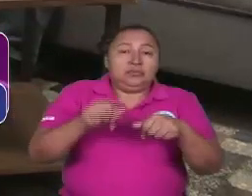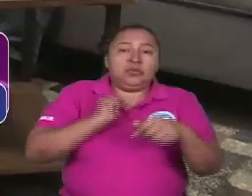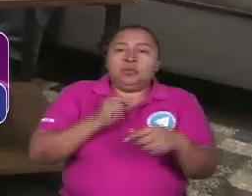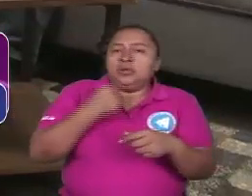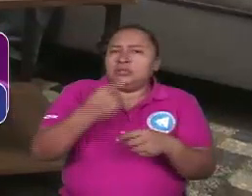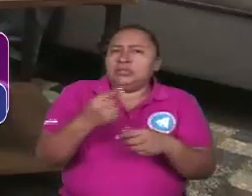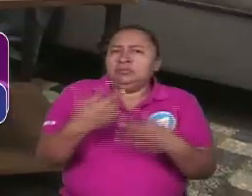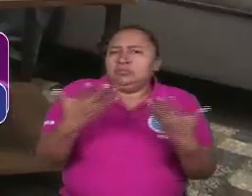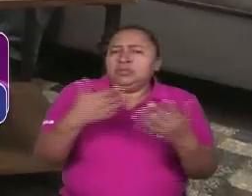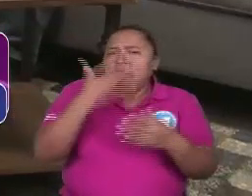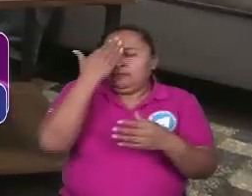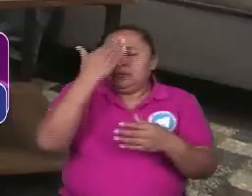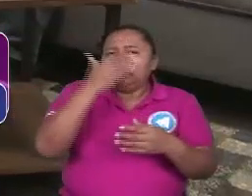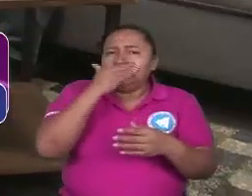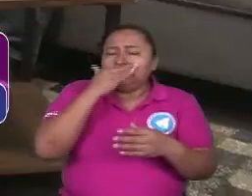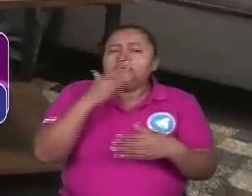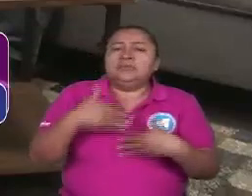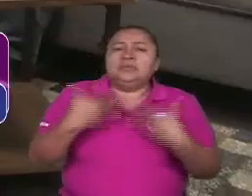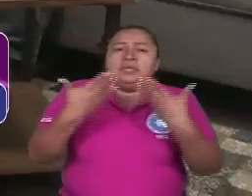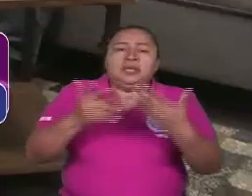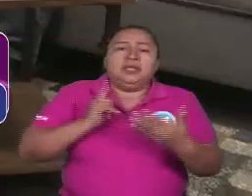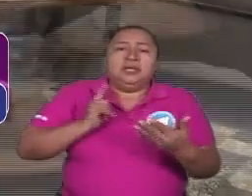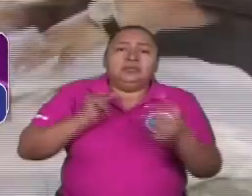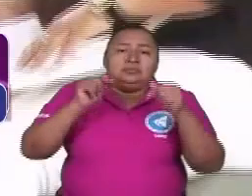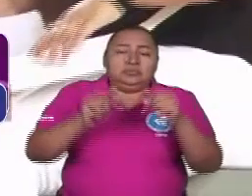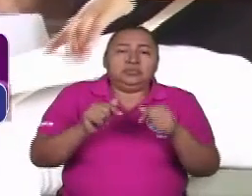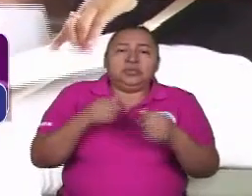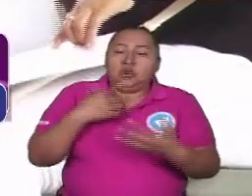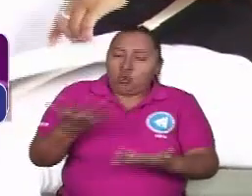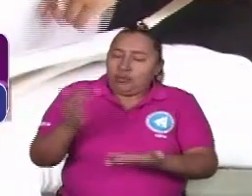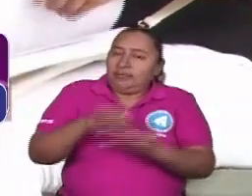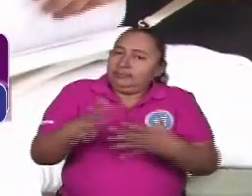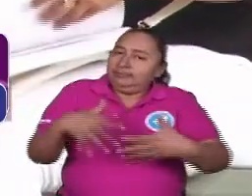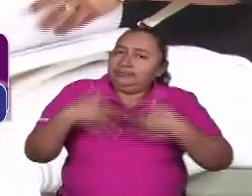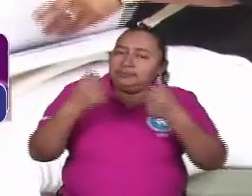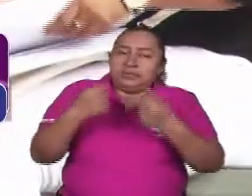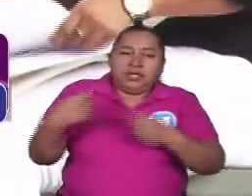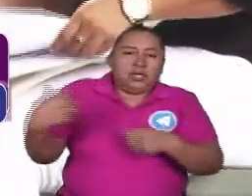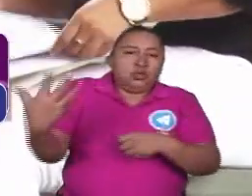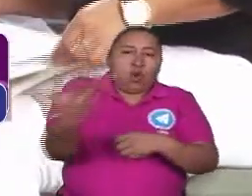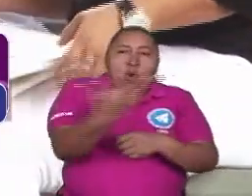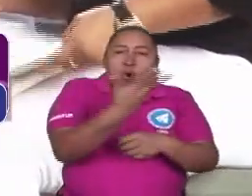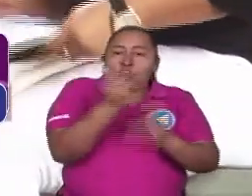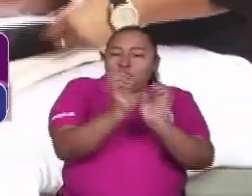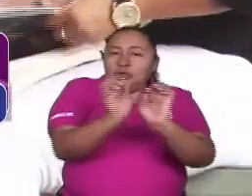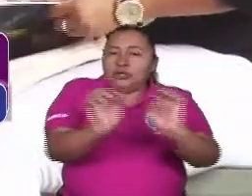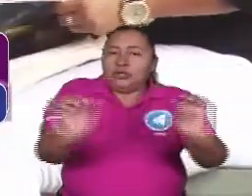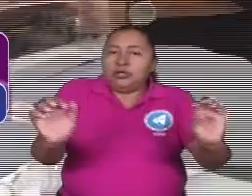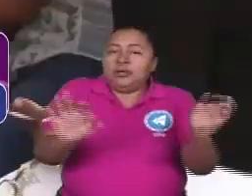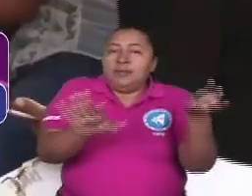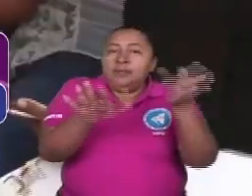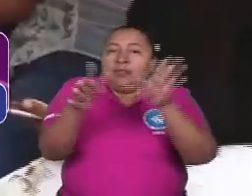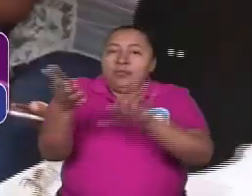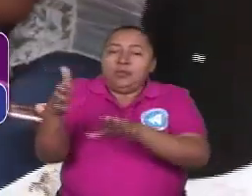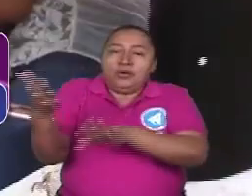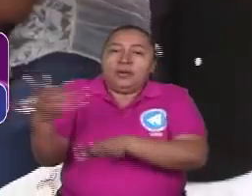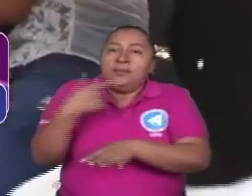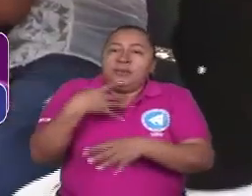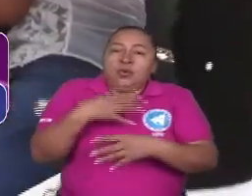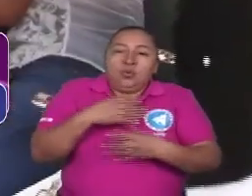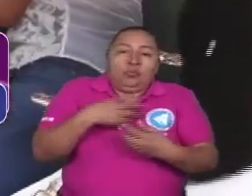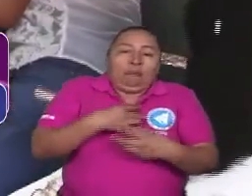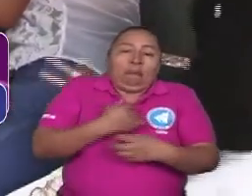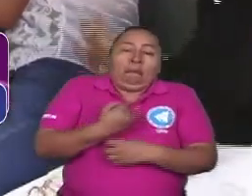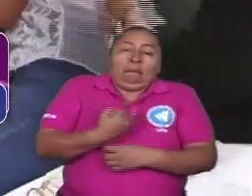como decía el Frente Sandinista, tenía que reivindicar a todos los niños que morían por deficiencias